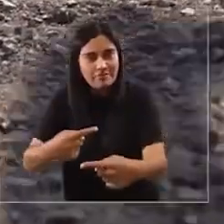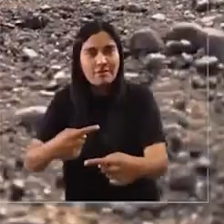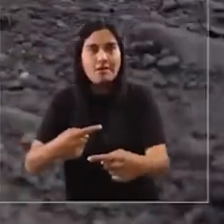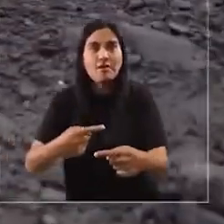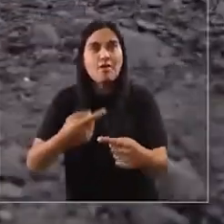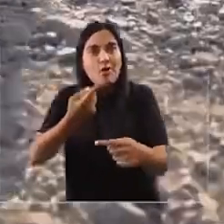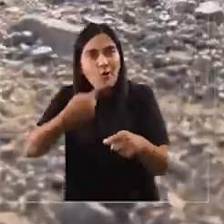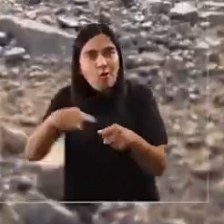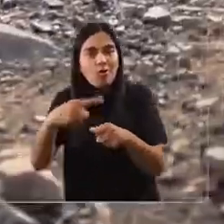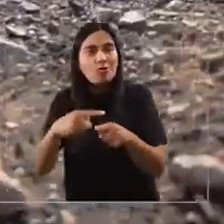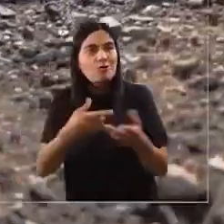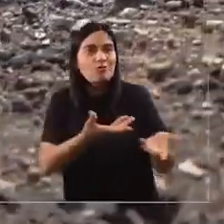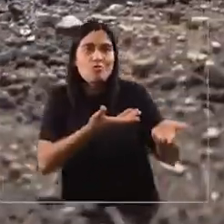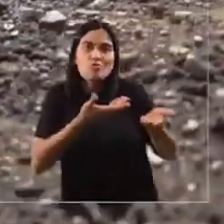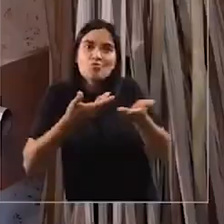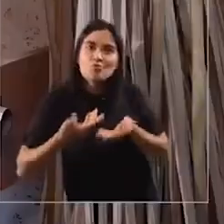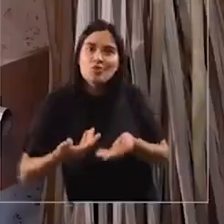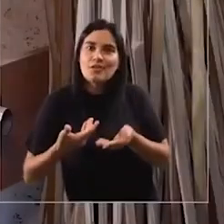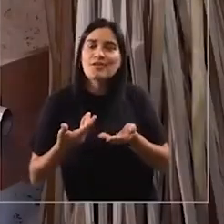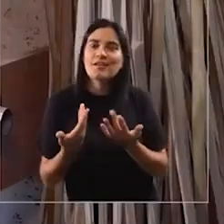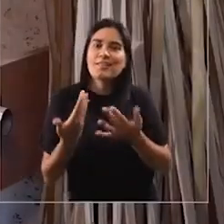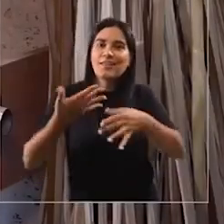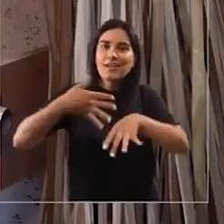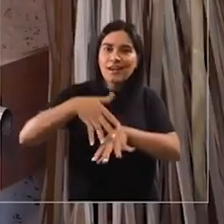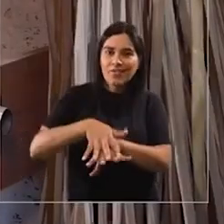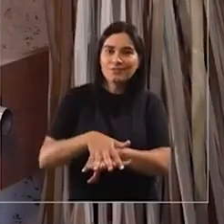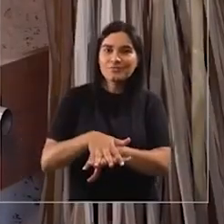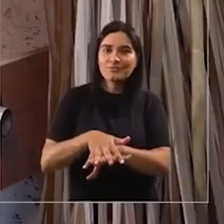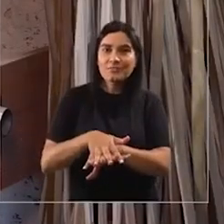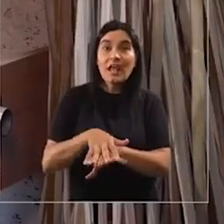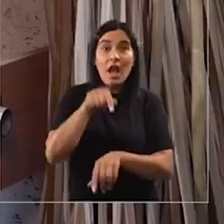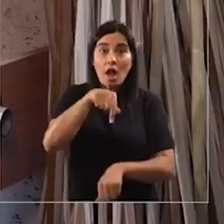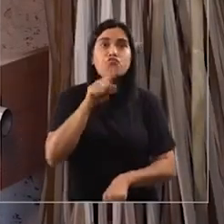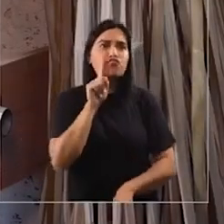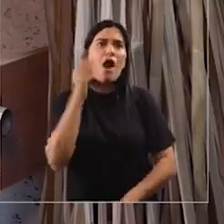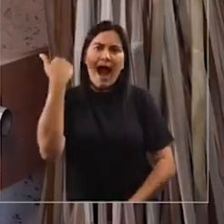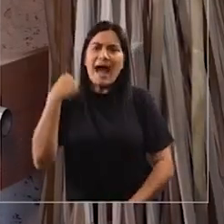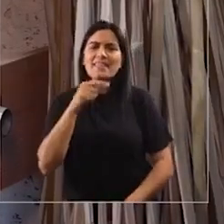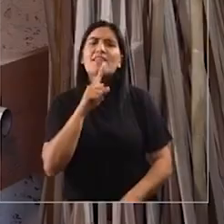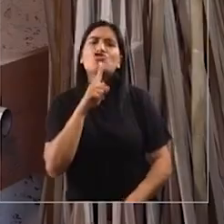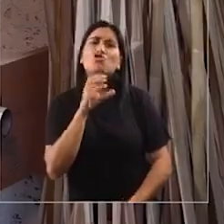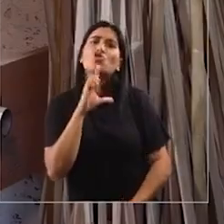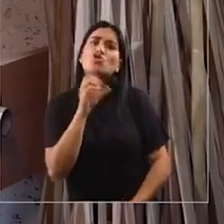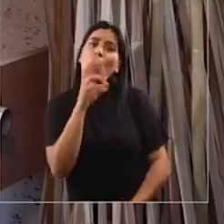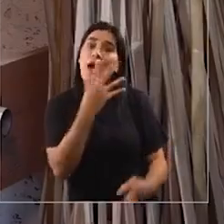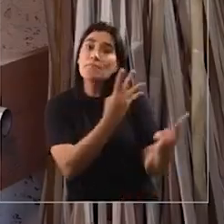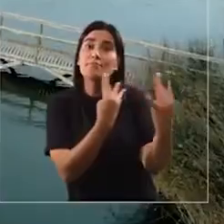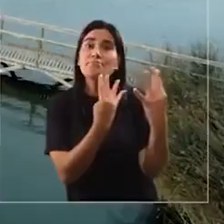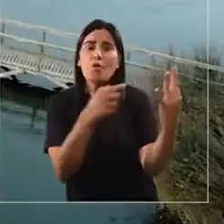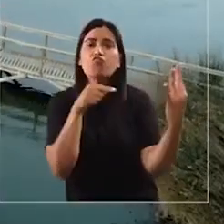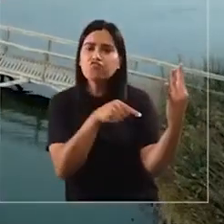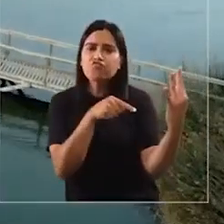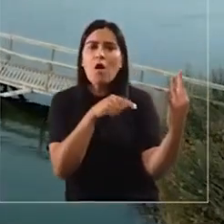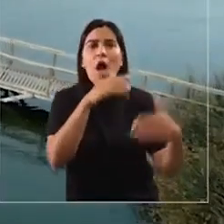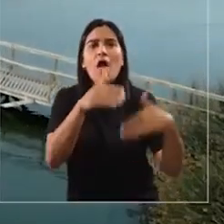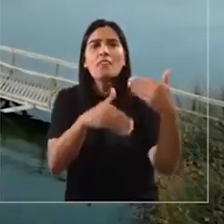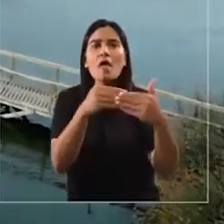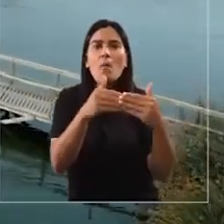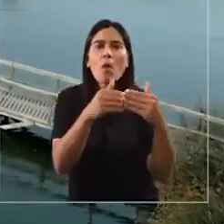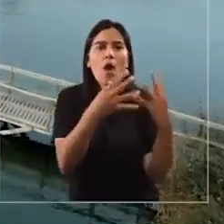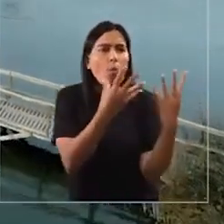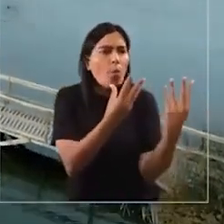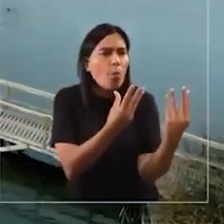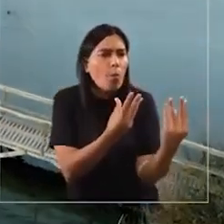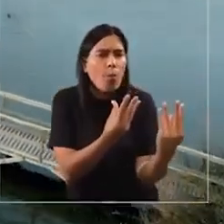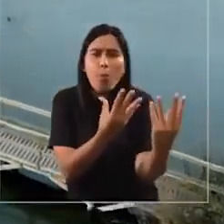integrador. Y la Totora estaba aquí, pero al cabo del tiempo después la Totora empezó a escasear acá y